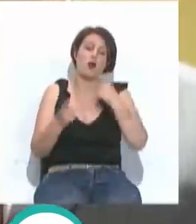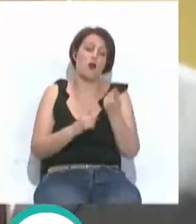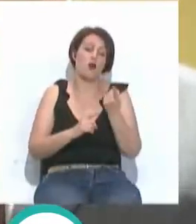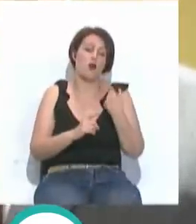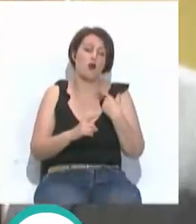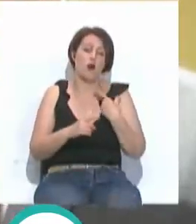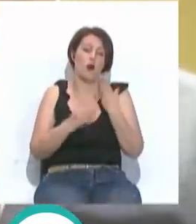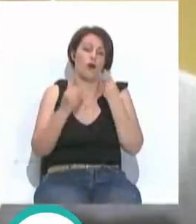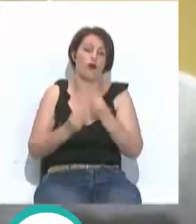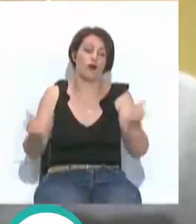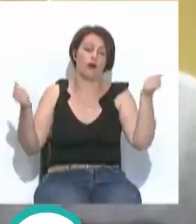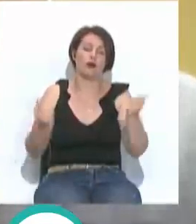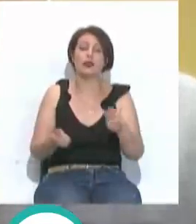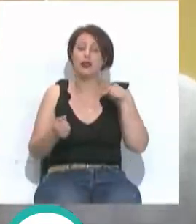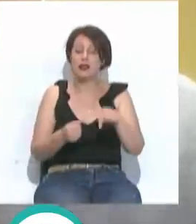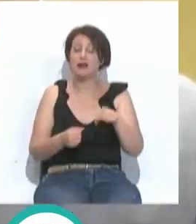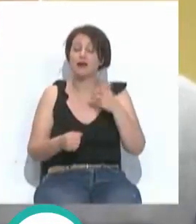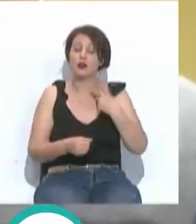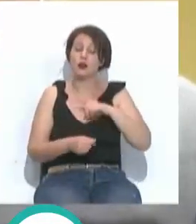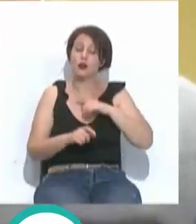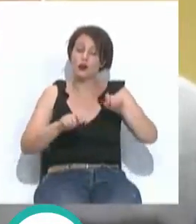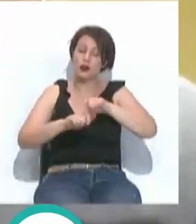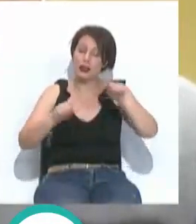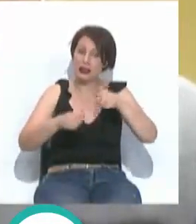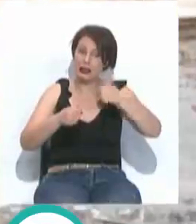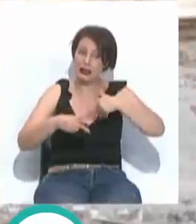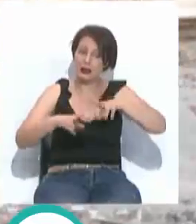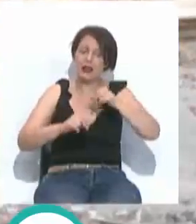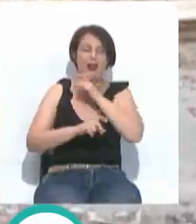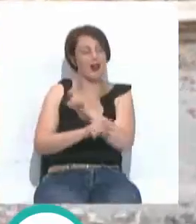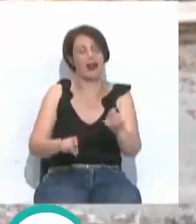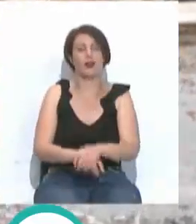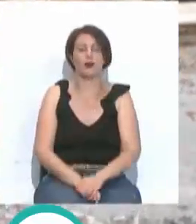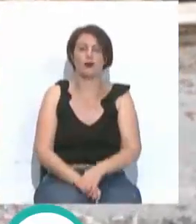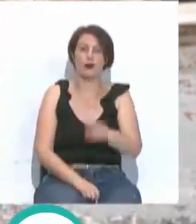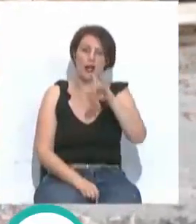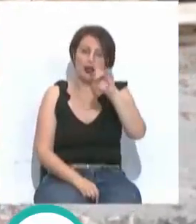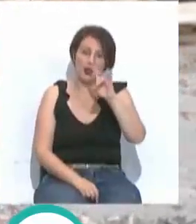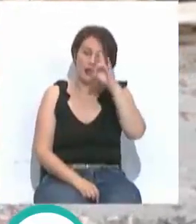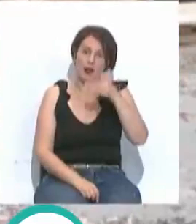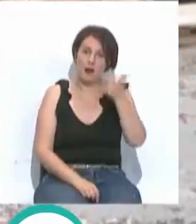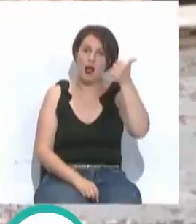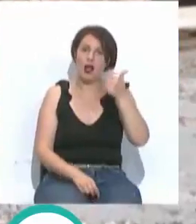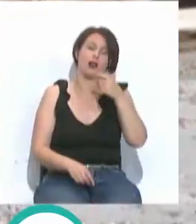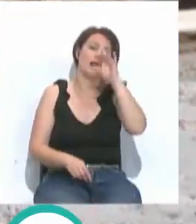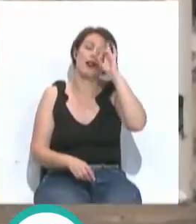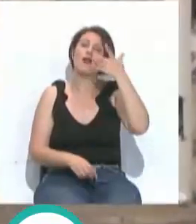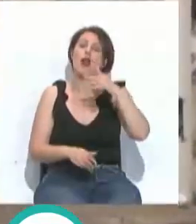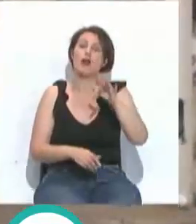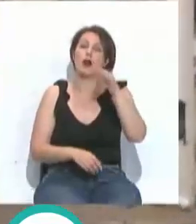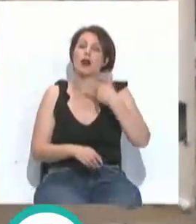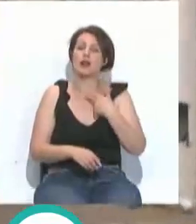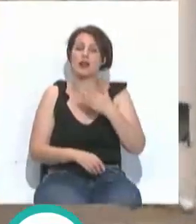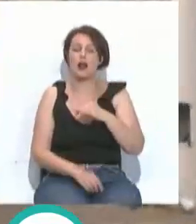desgraciadamente, no terminan de cristalizar, y en ese sentido, cuando firmemos los contratos, lo anunciaremos. Además de estas iniciativas, Francisco González ha